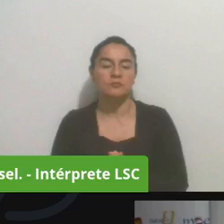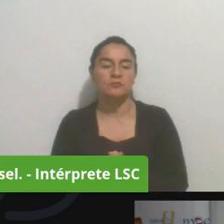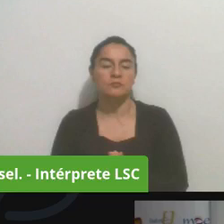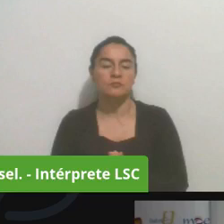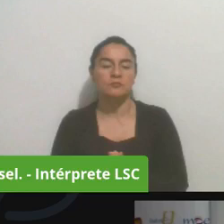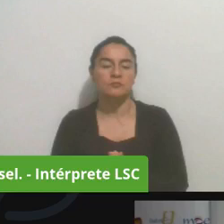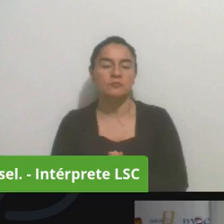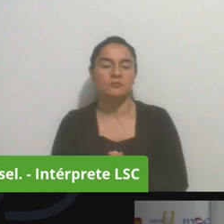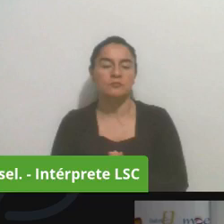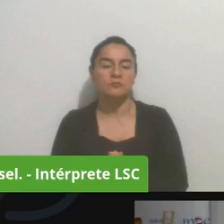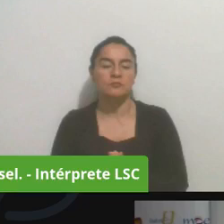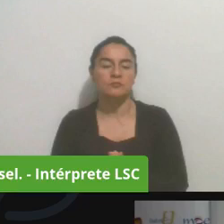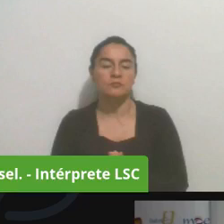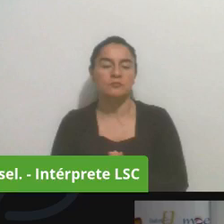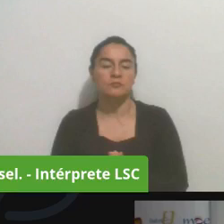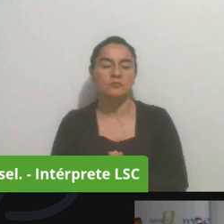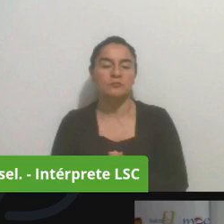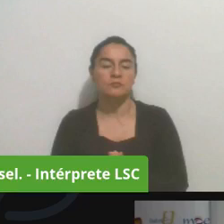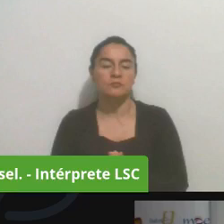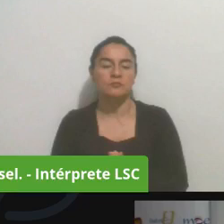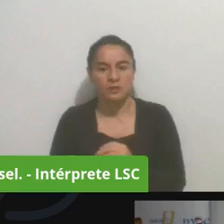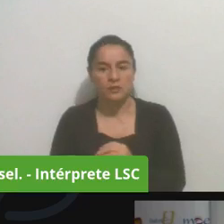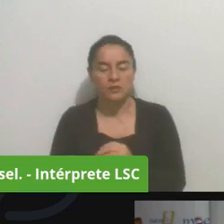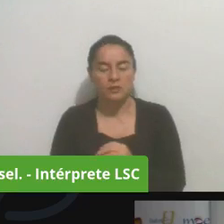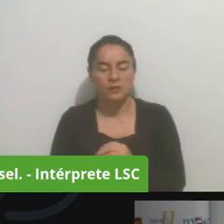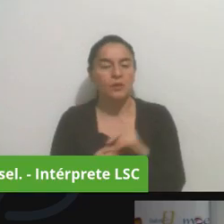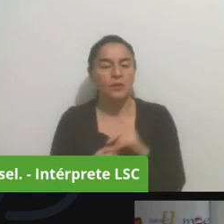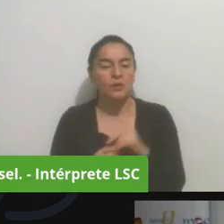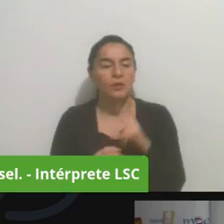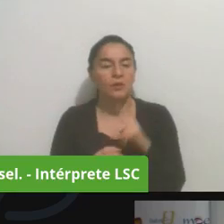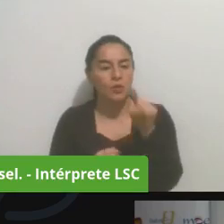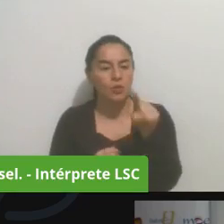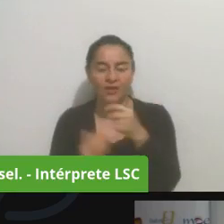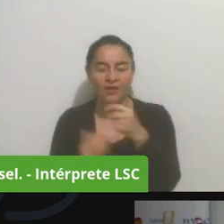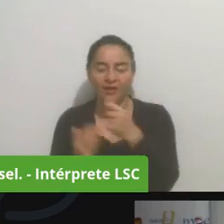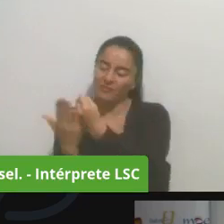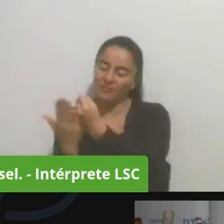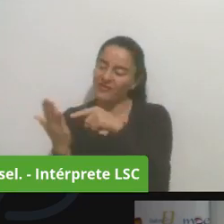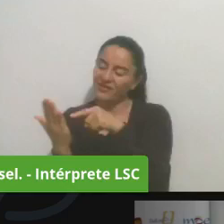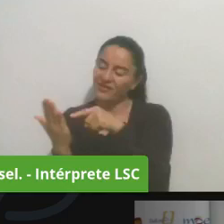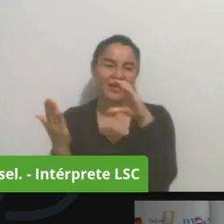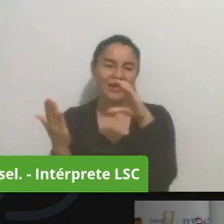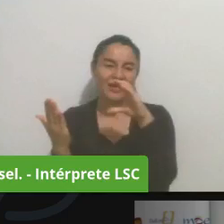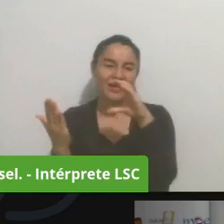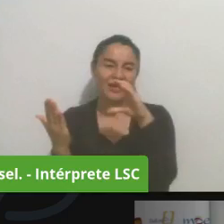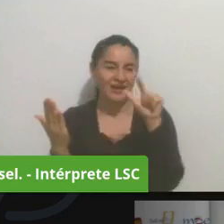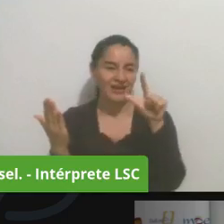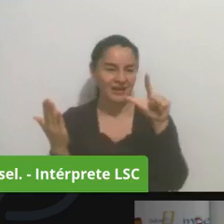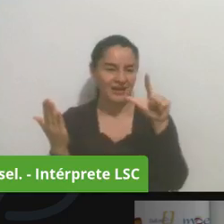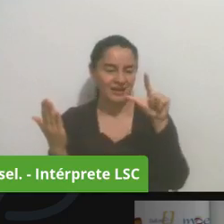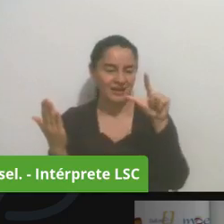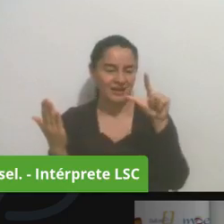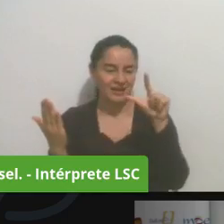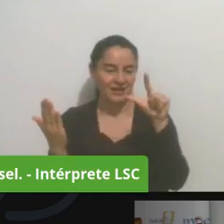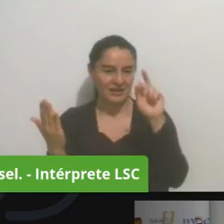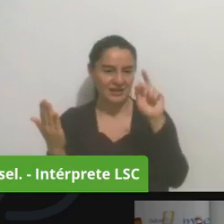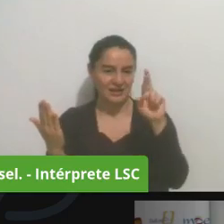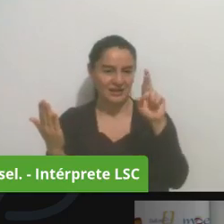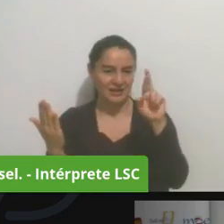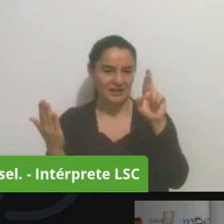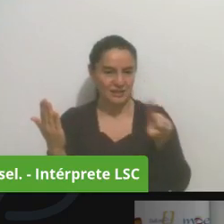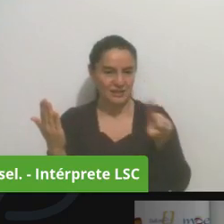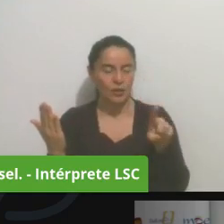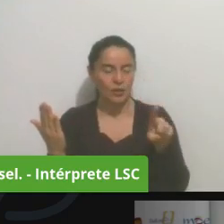carlos arturo lópez que nos dice que porque se permite la reelección de dignatarios por más tiempo